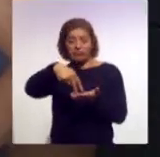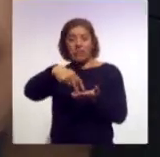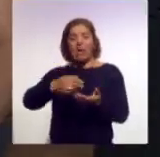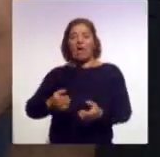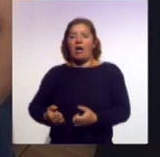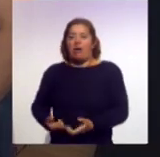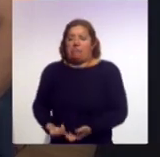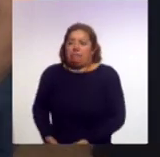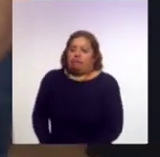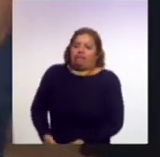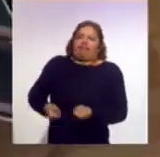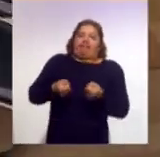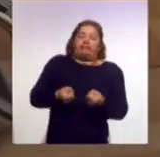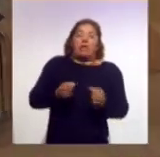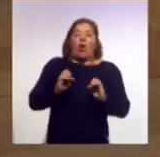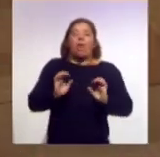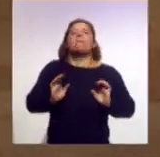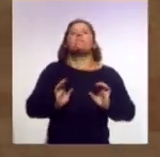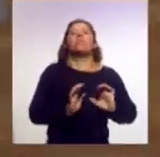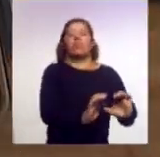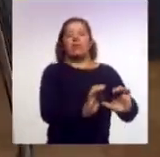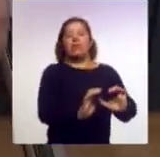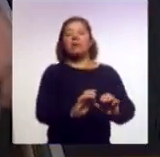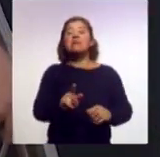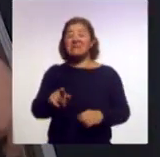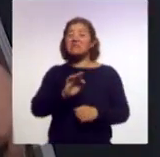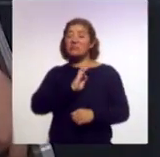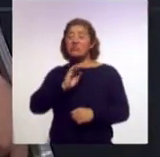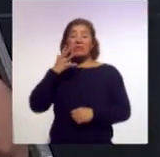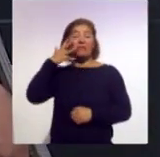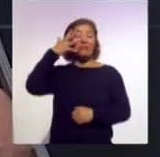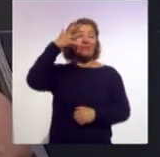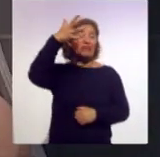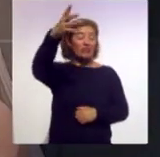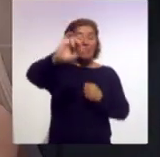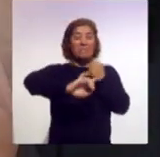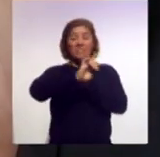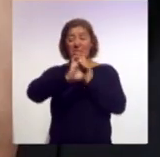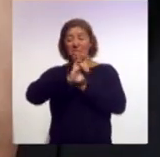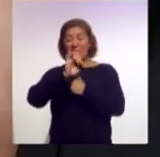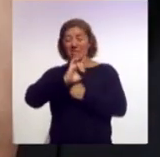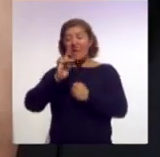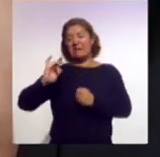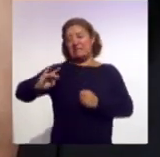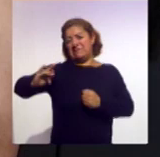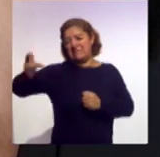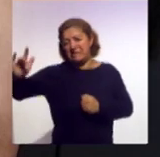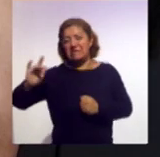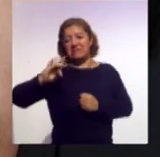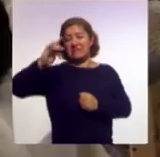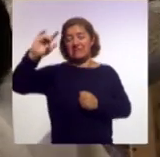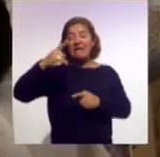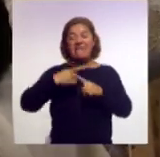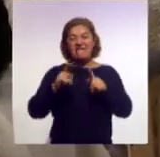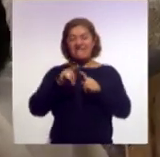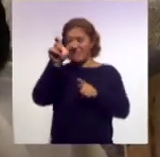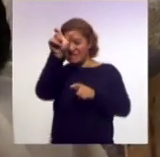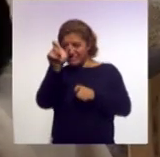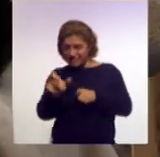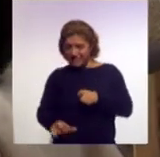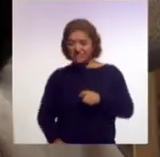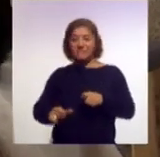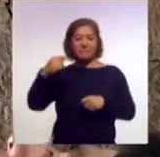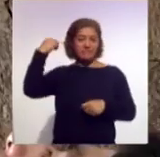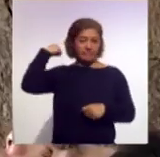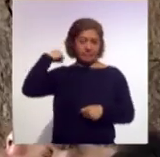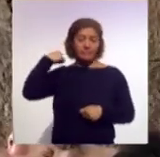pueden tener consecuencias y con el tiempo provocar dolor intenso en diferentes partes de la columna vertebral para evitar estas